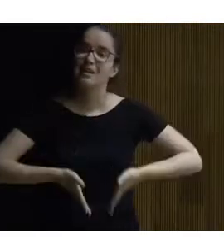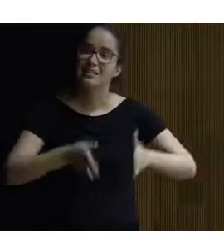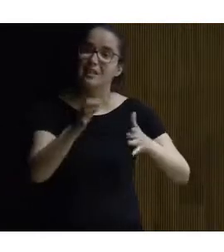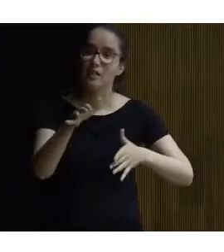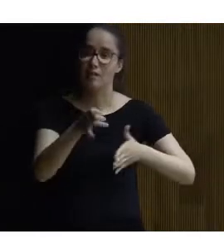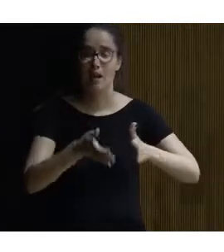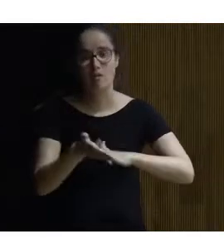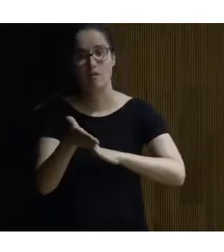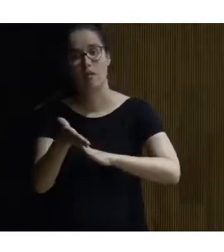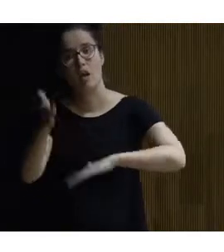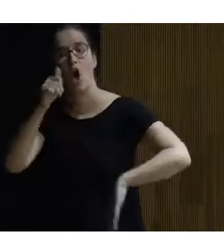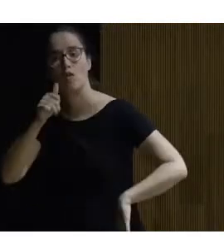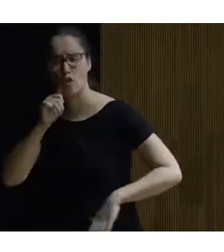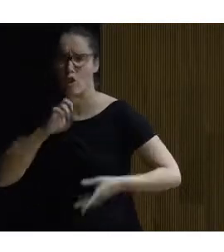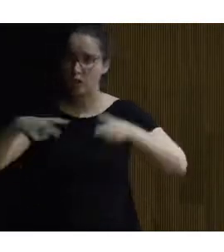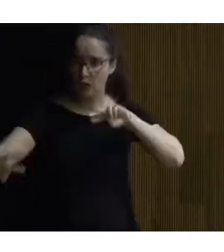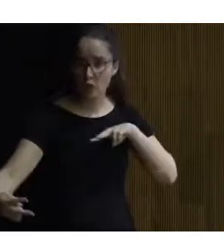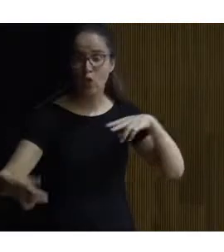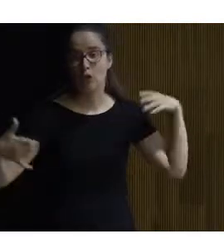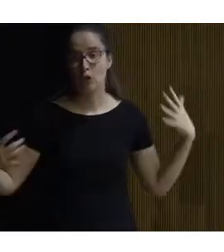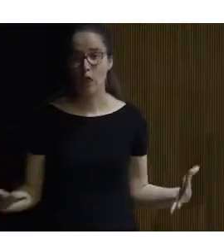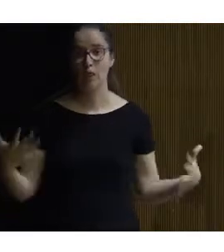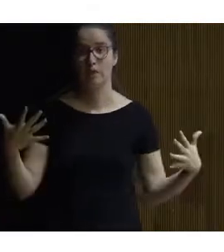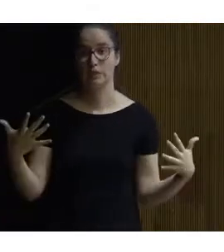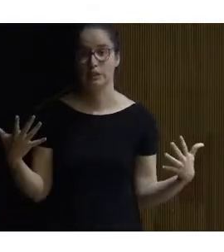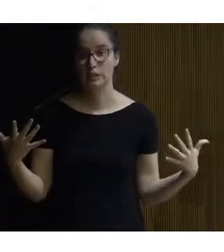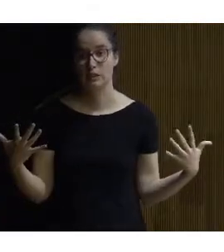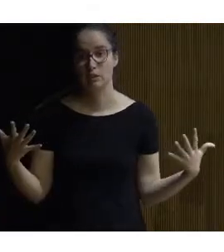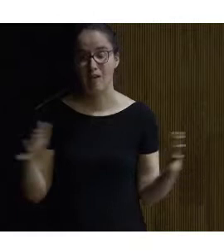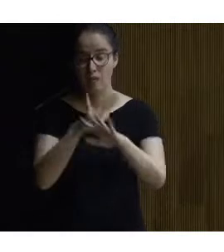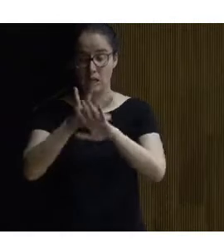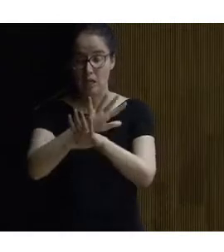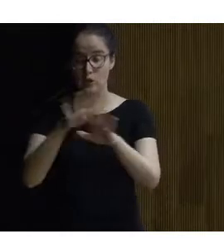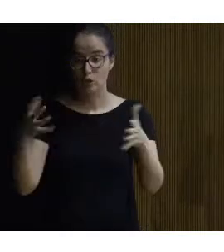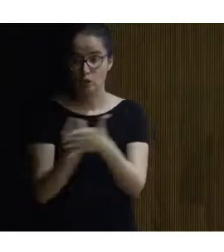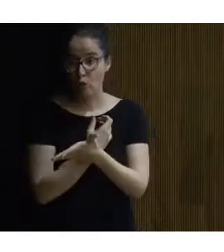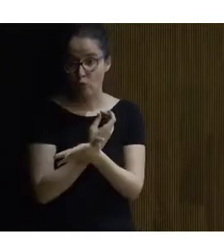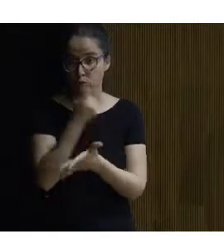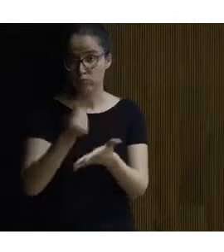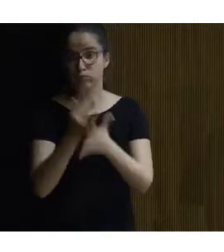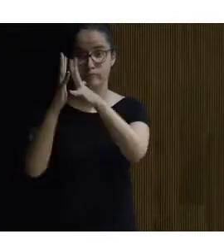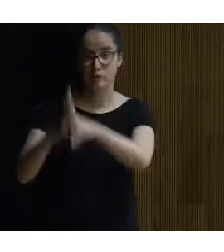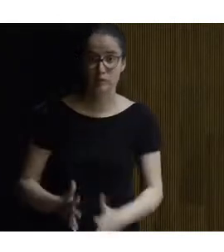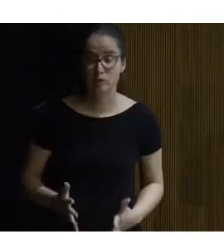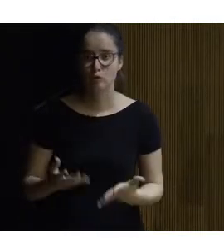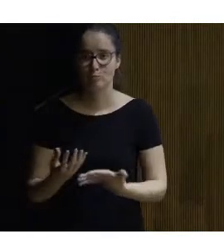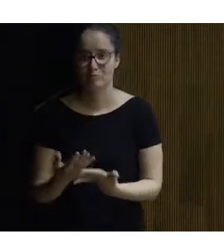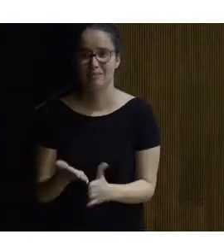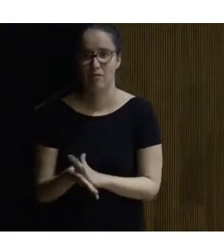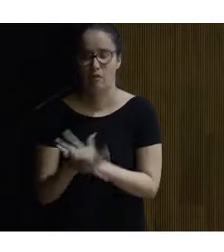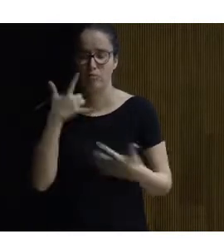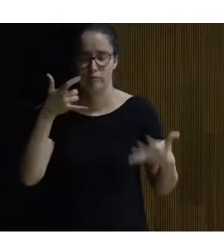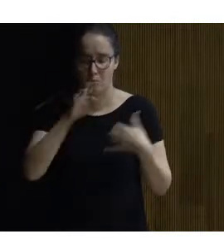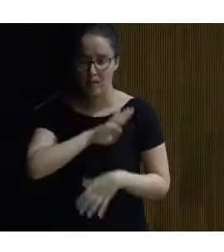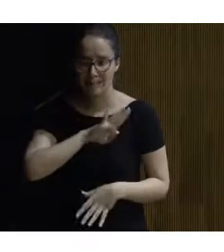en dirección hacia Oviedo o al revés ¿no? entonces al final un poco todo junto está haciendo que bueno que se